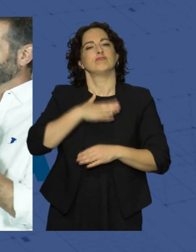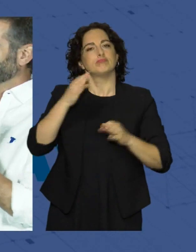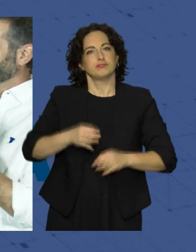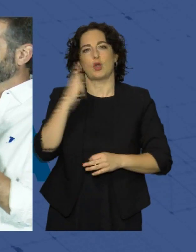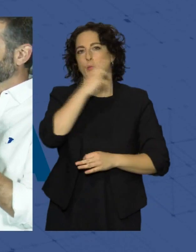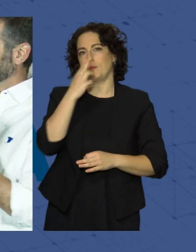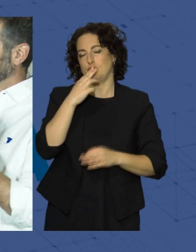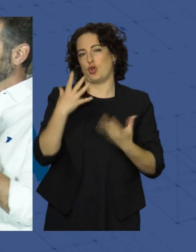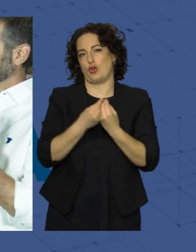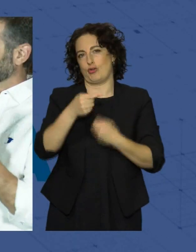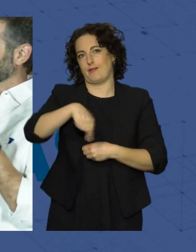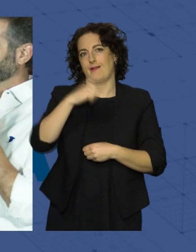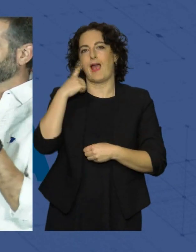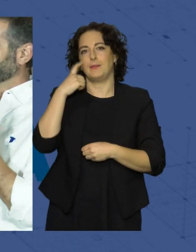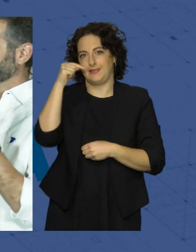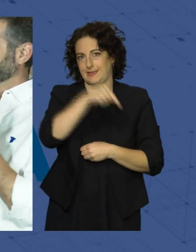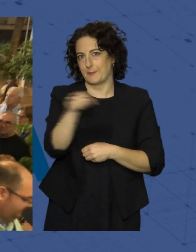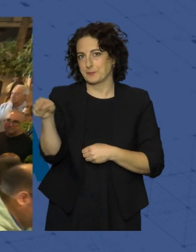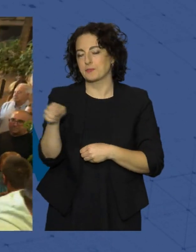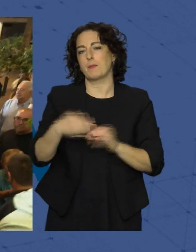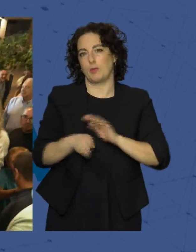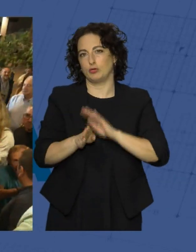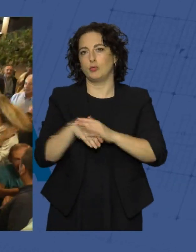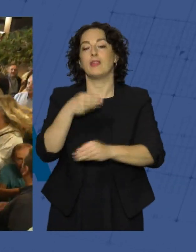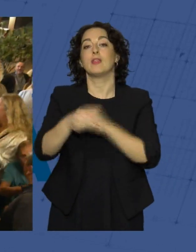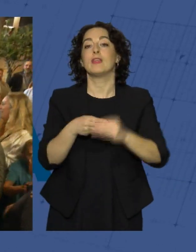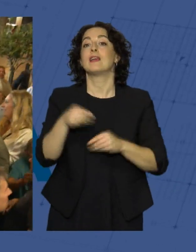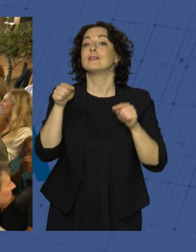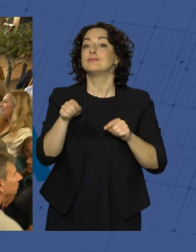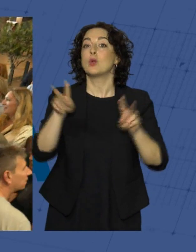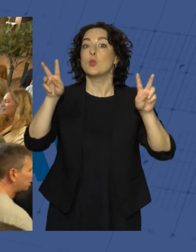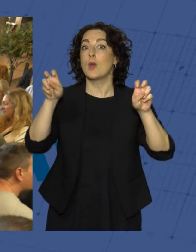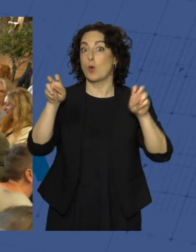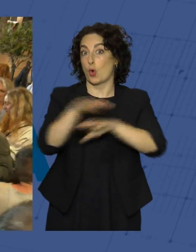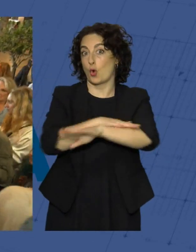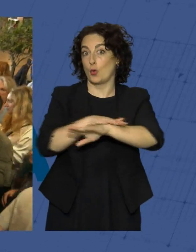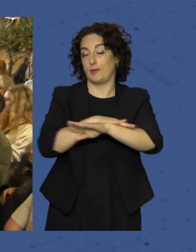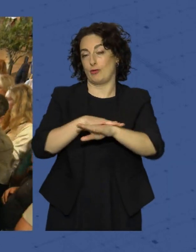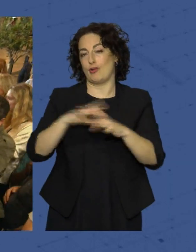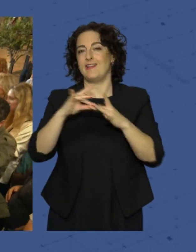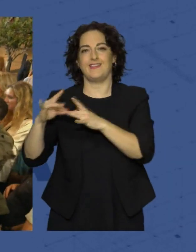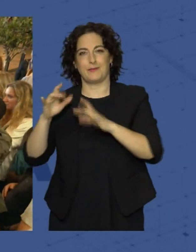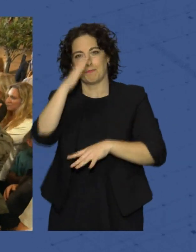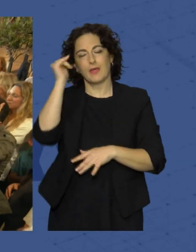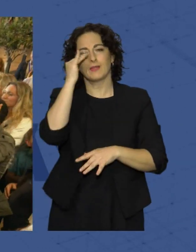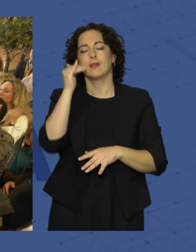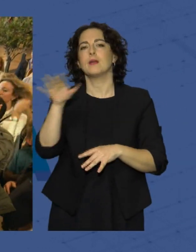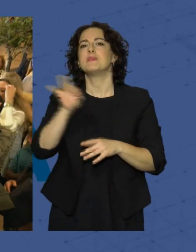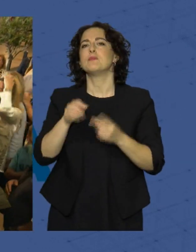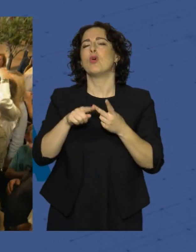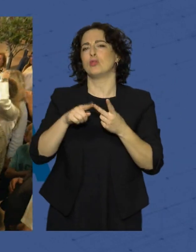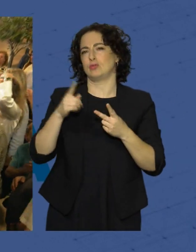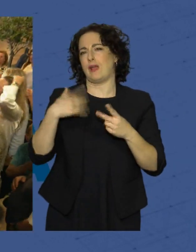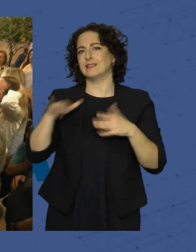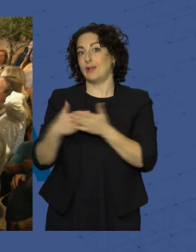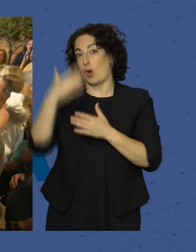con Almería y así vamos a seguir haciéndolo. Así, el nuevo gobierno monocolor, liderado por Vázquez, podrá contar con Javier Heleno García, hasta ahora